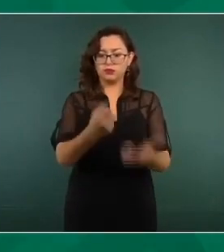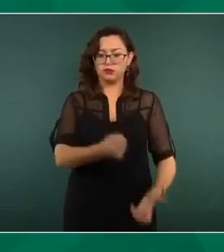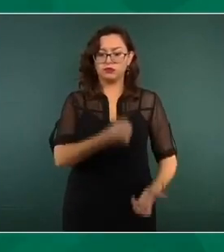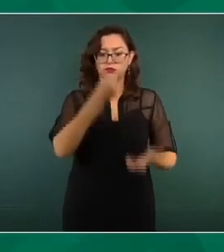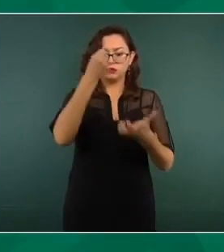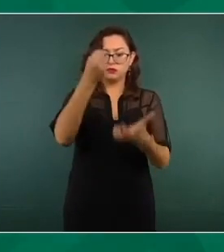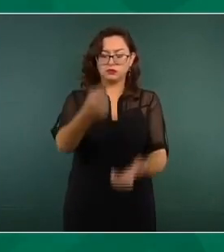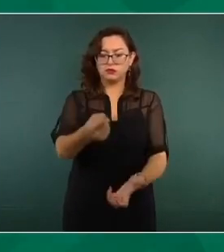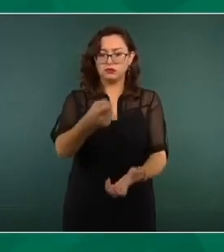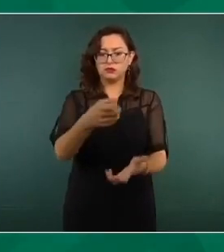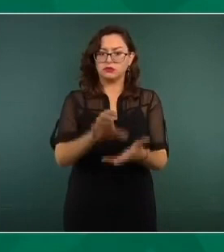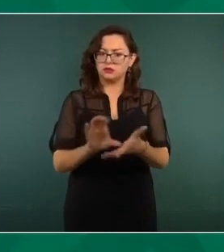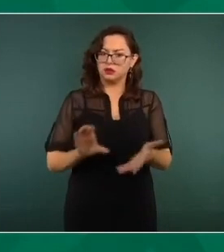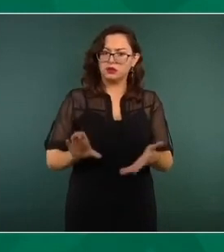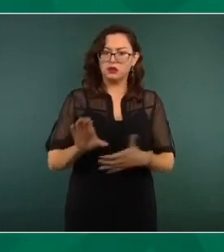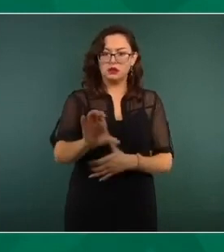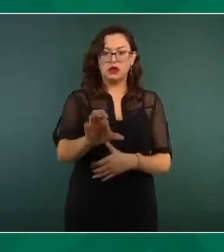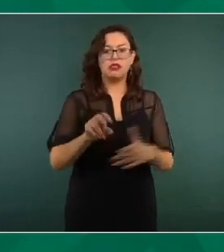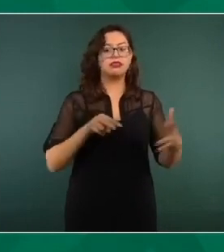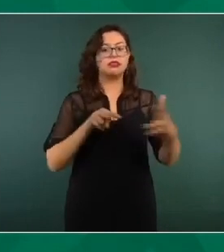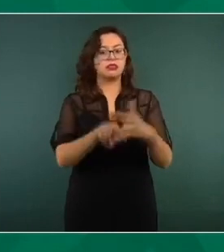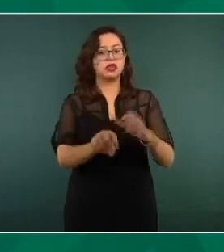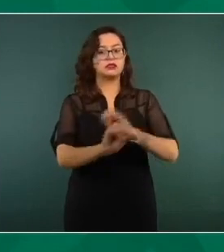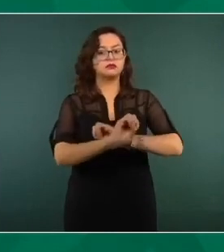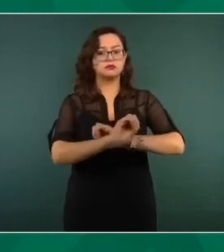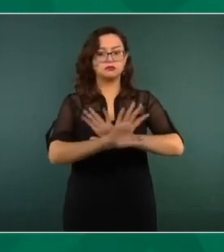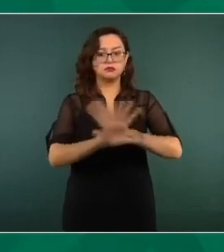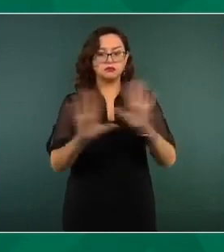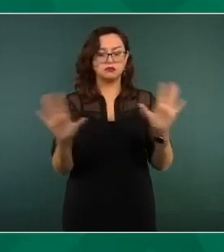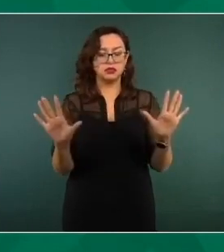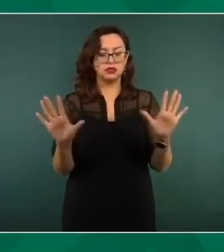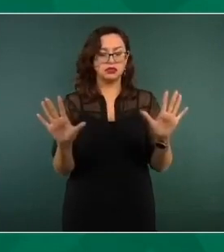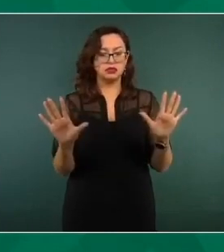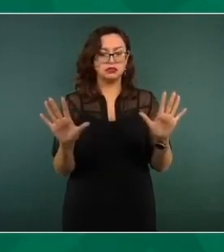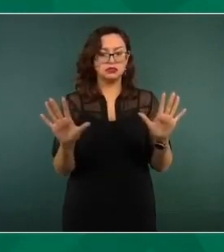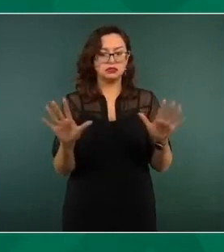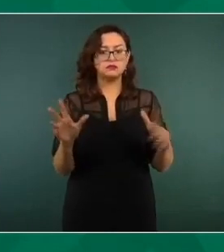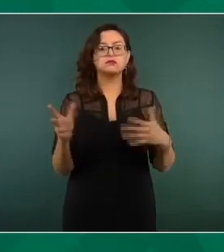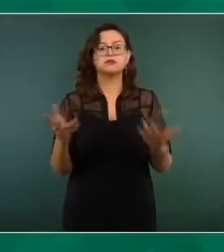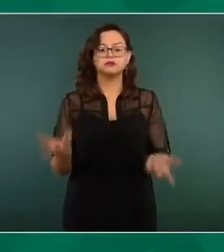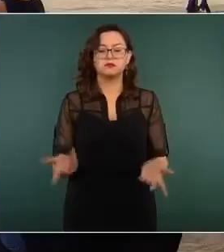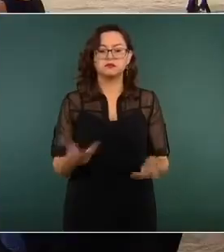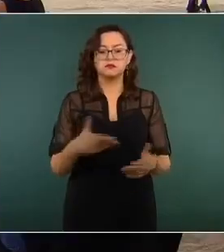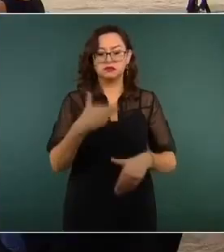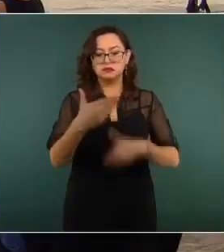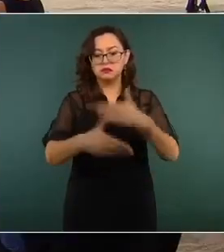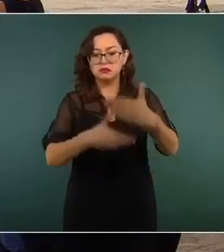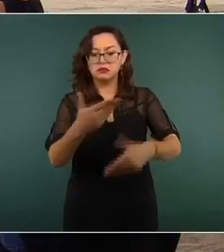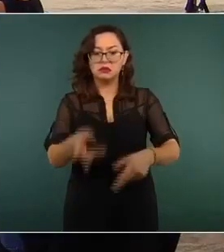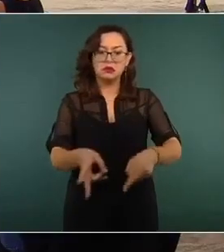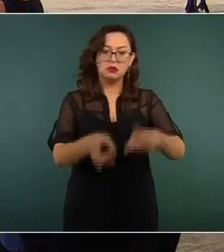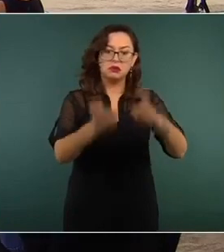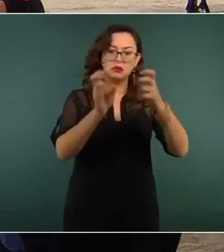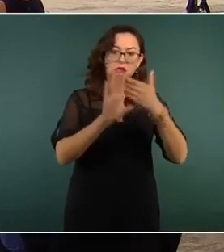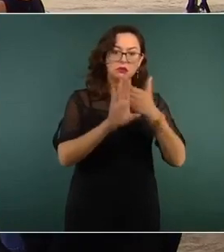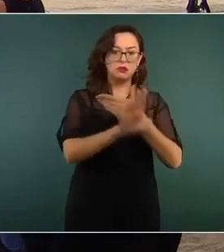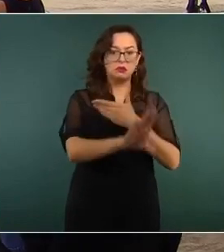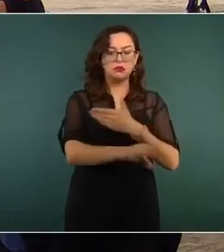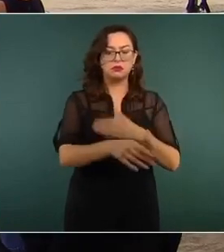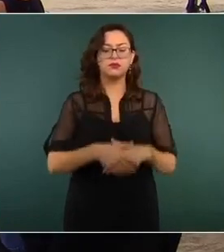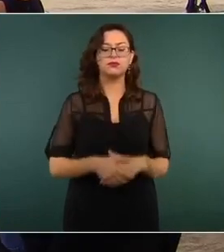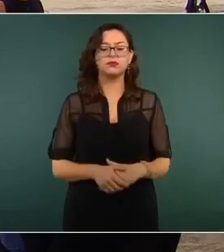transparencia y evitar el saqueo que después se dio. Tercero,